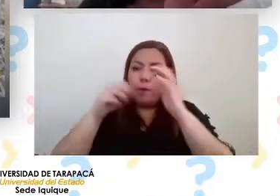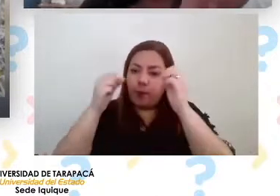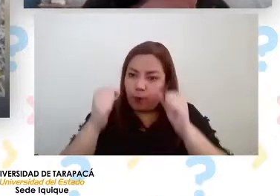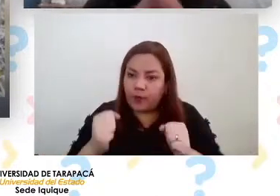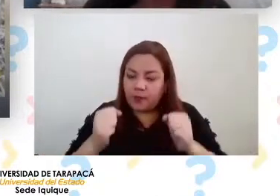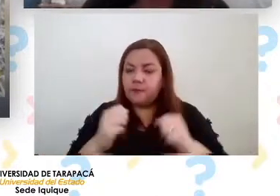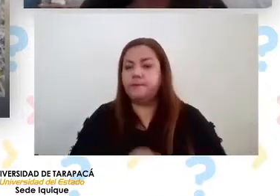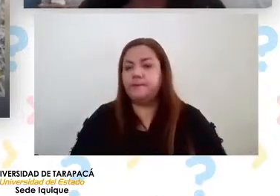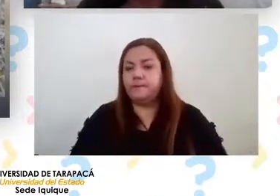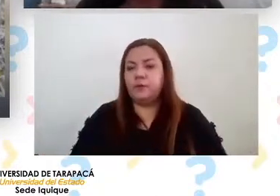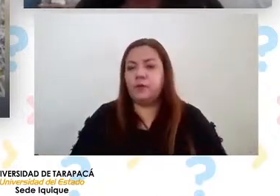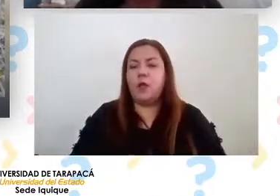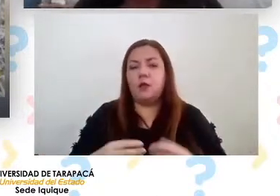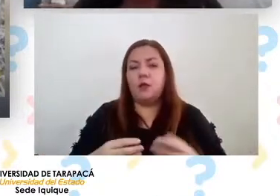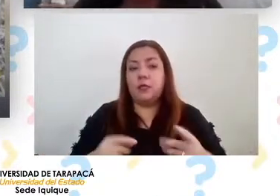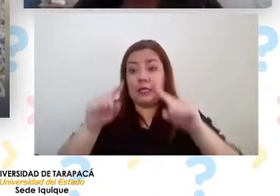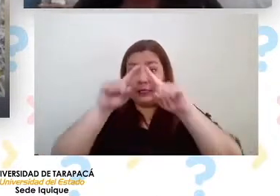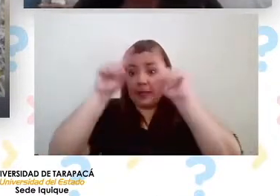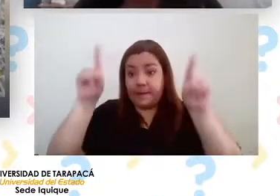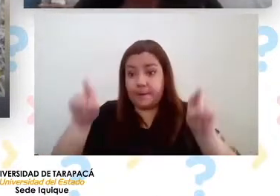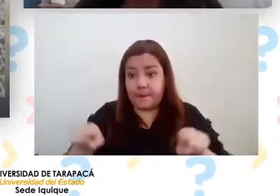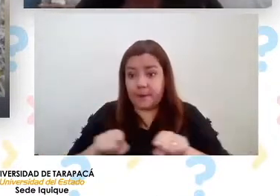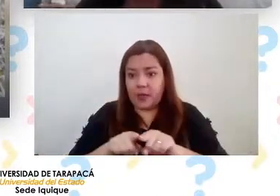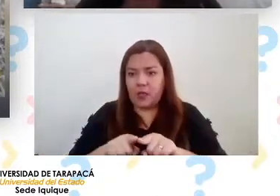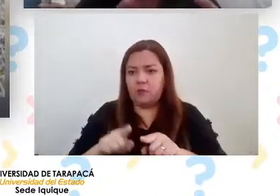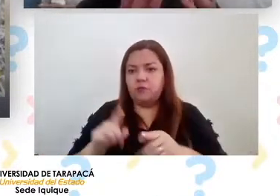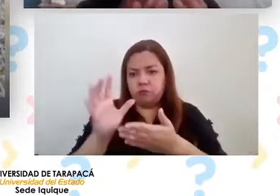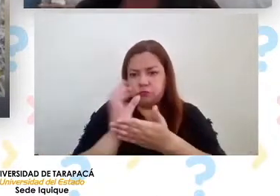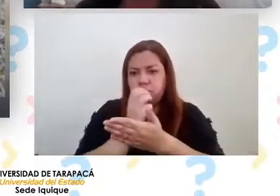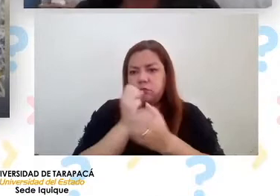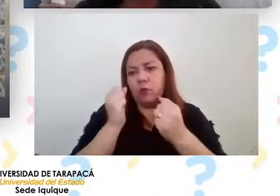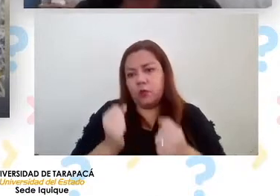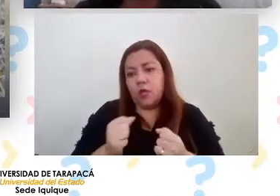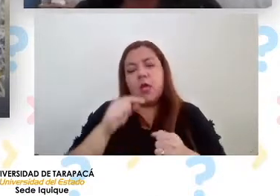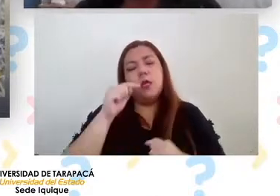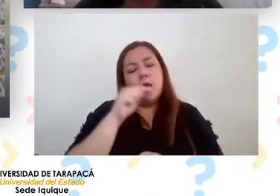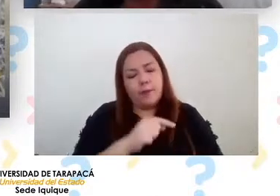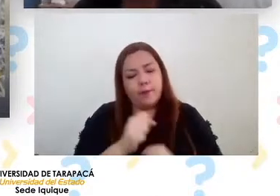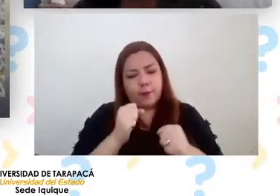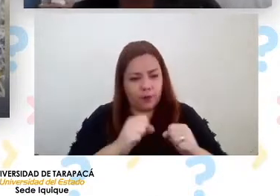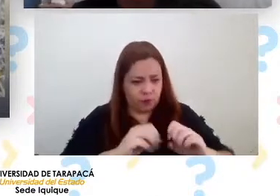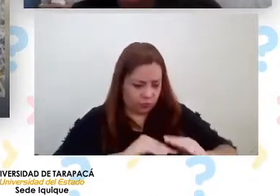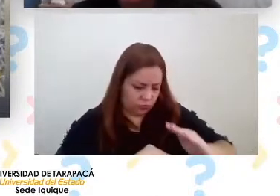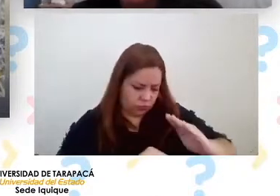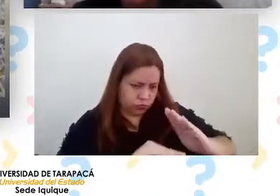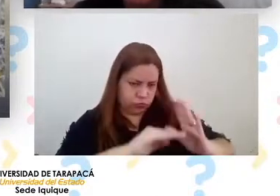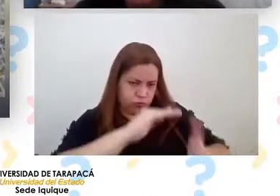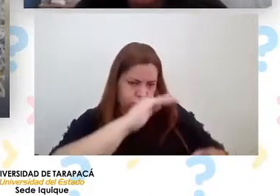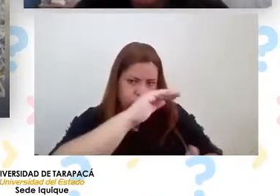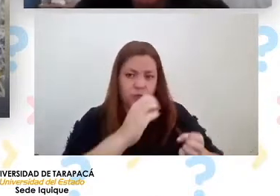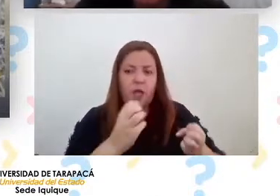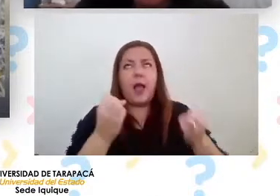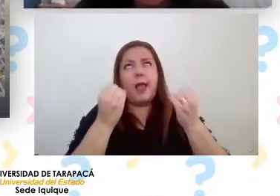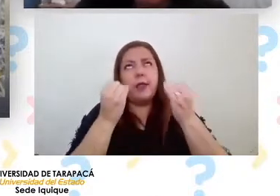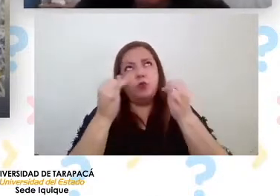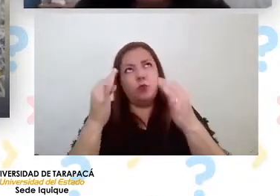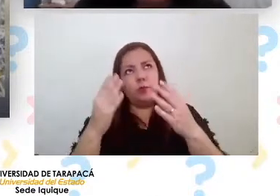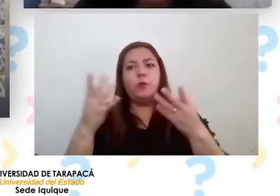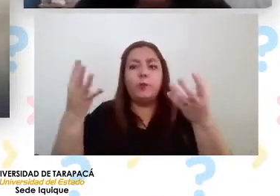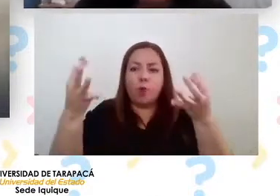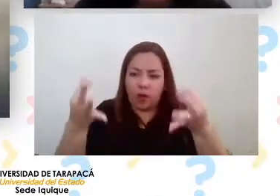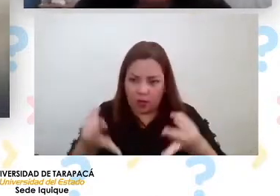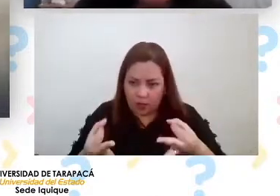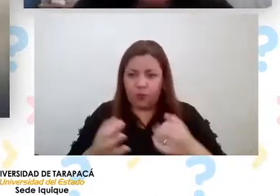de capturar esta malla de un metro por un metro y lo podemos saber en números bien